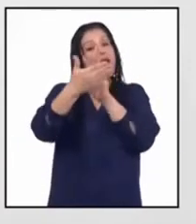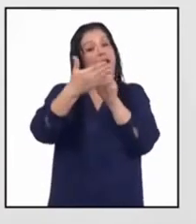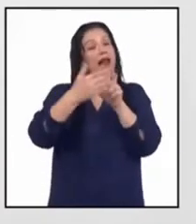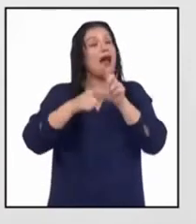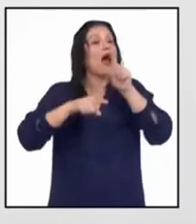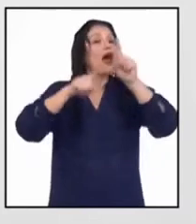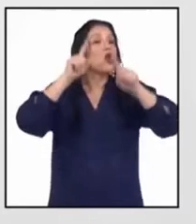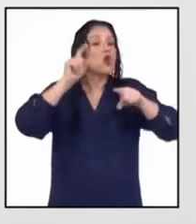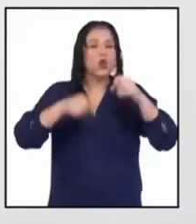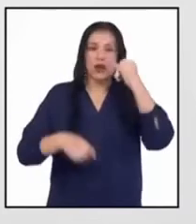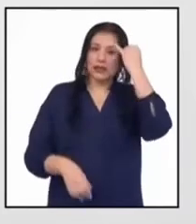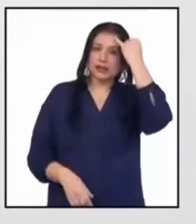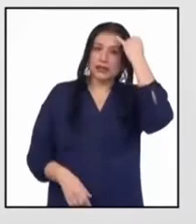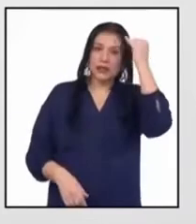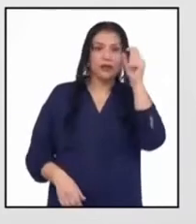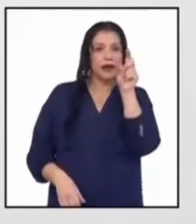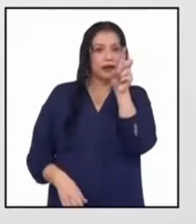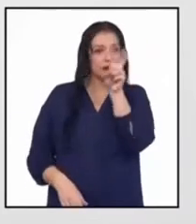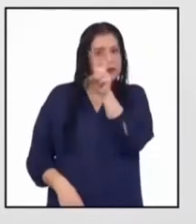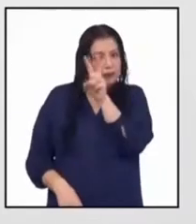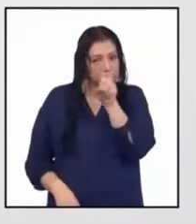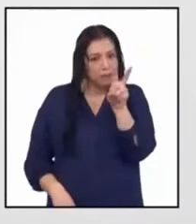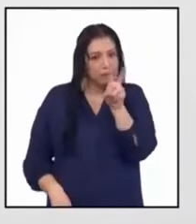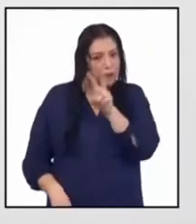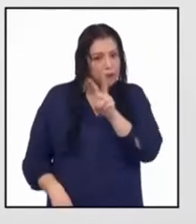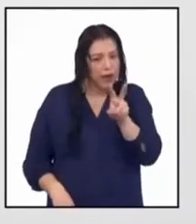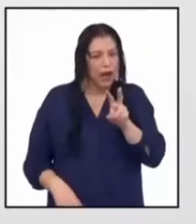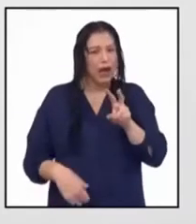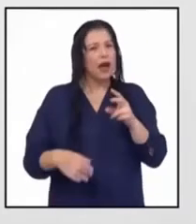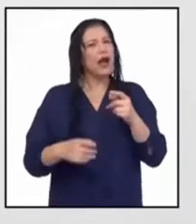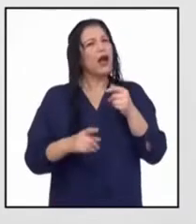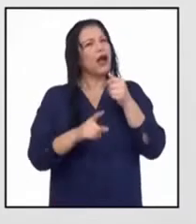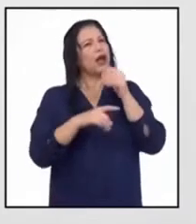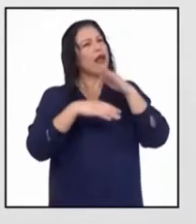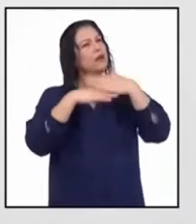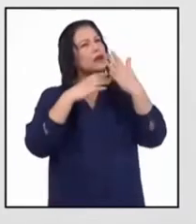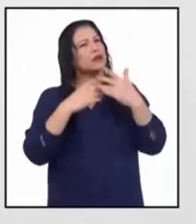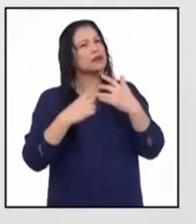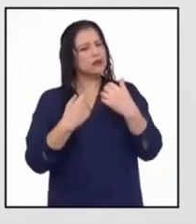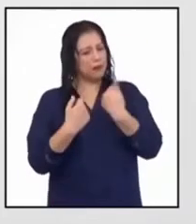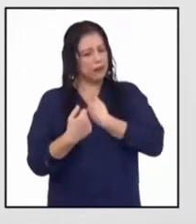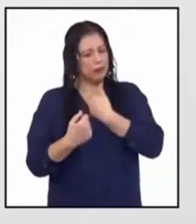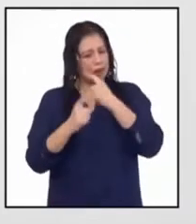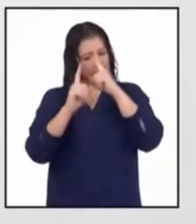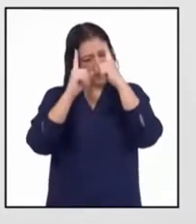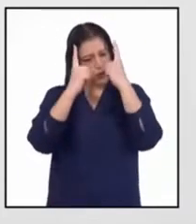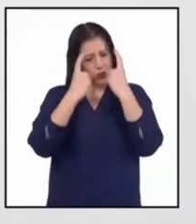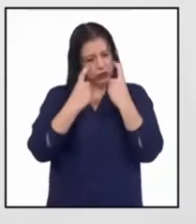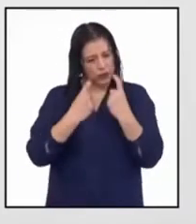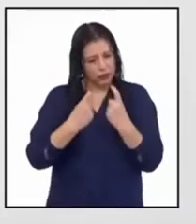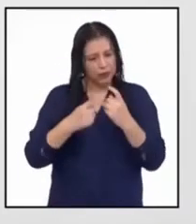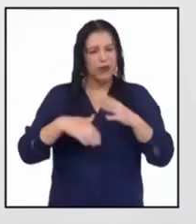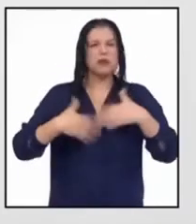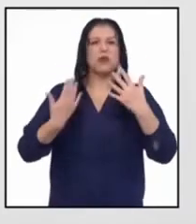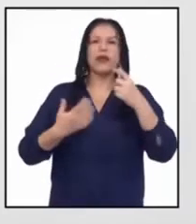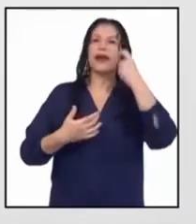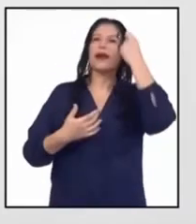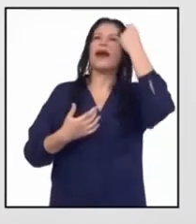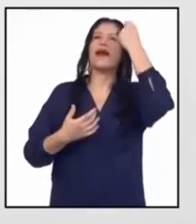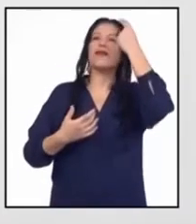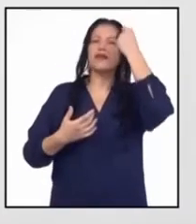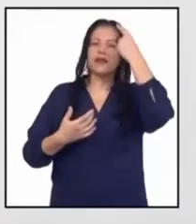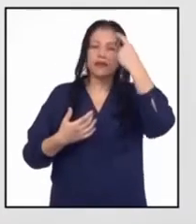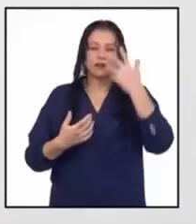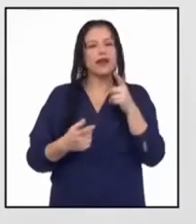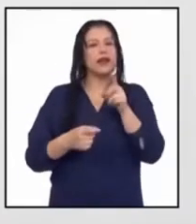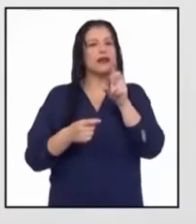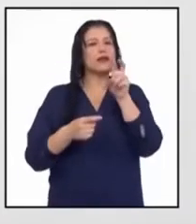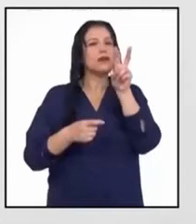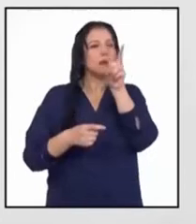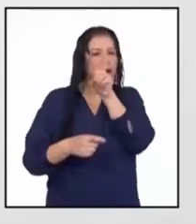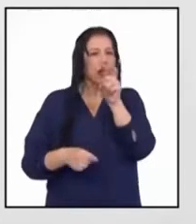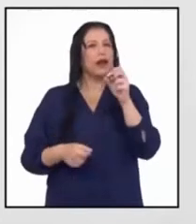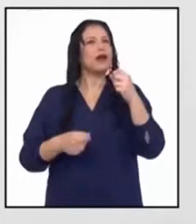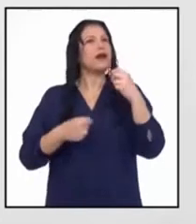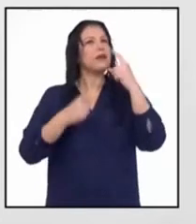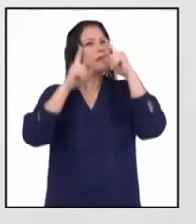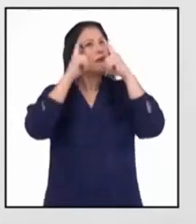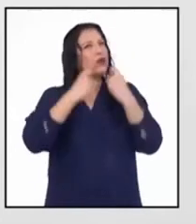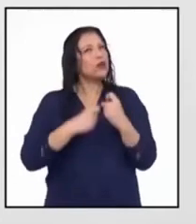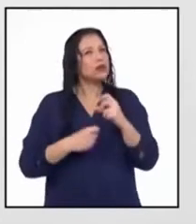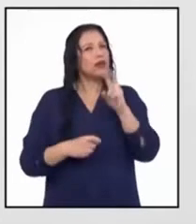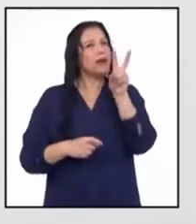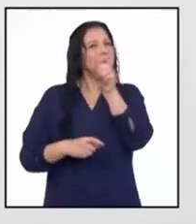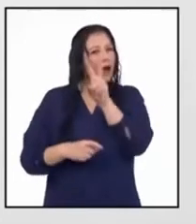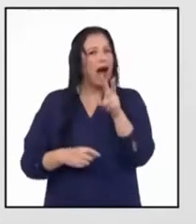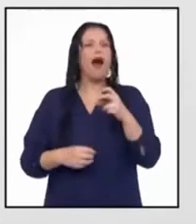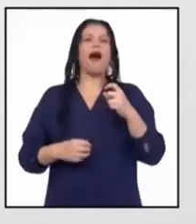párrafo. Y nos haremos algunas preguntas para poder entender lo que vamos leyendo. Empecemos entonces